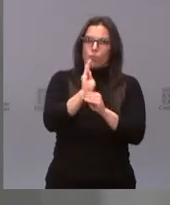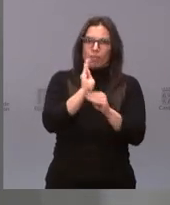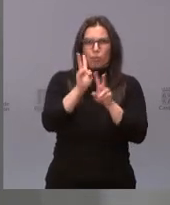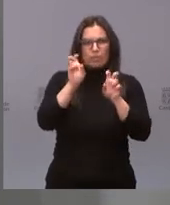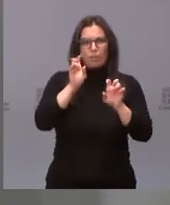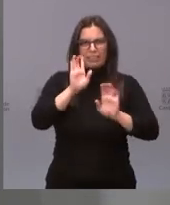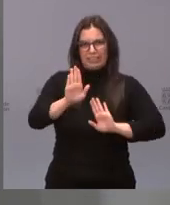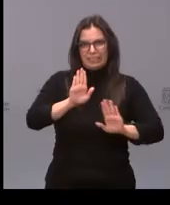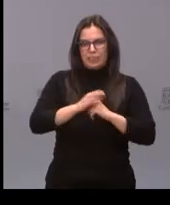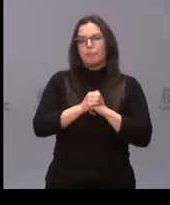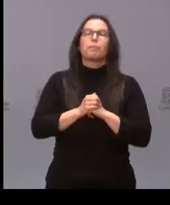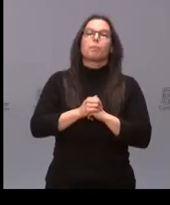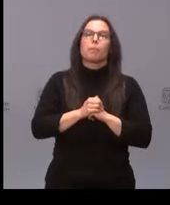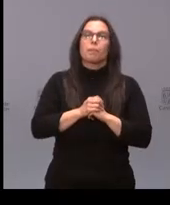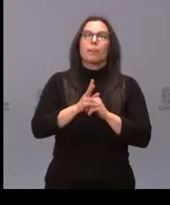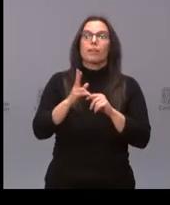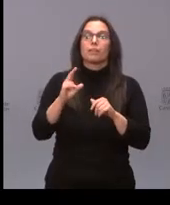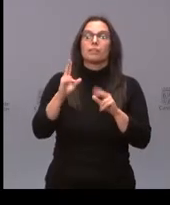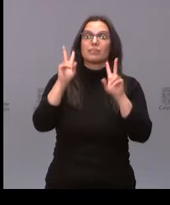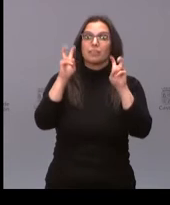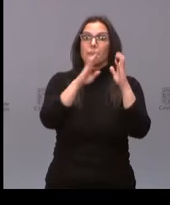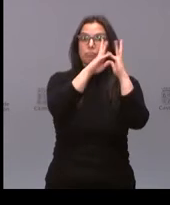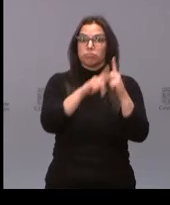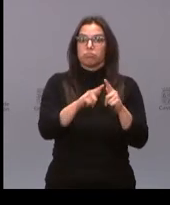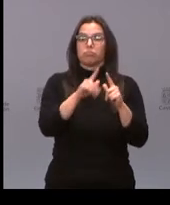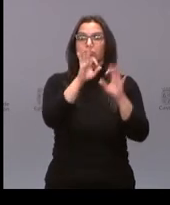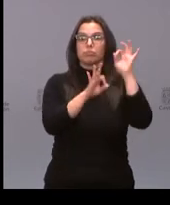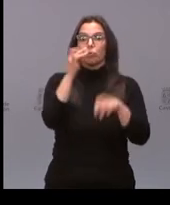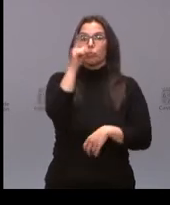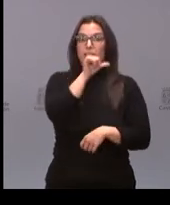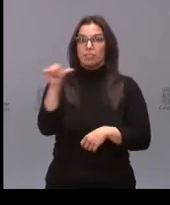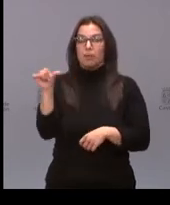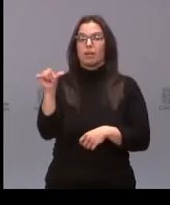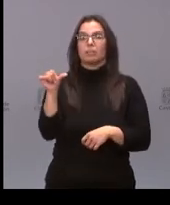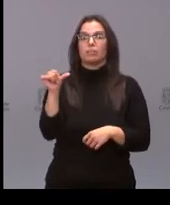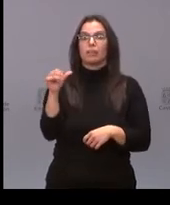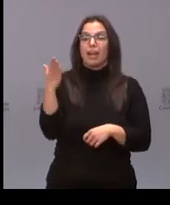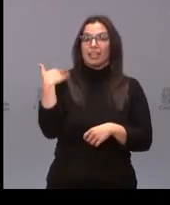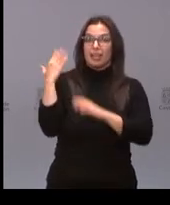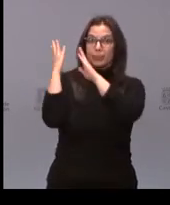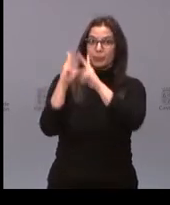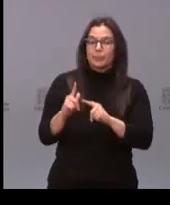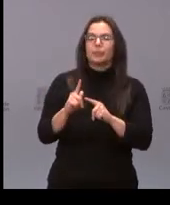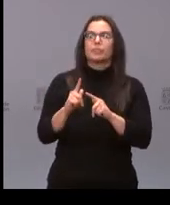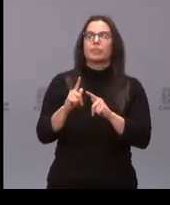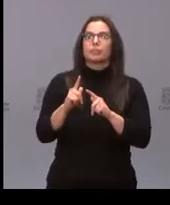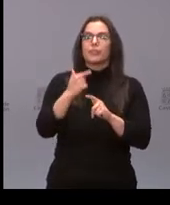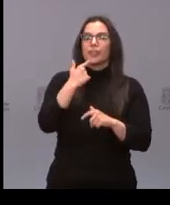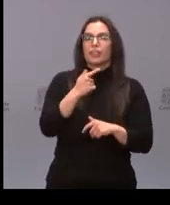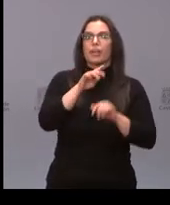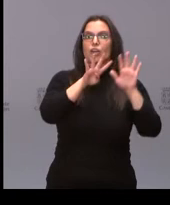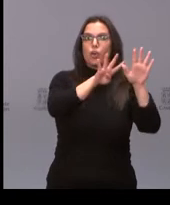tema. En relación a la incidencia semanal, la semana epidemiológica que finalizaba ayer arroja una tasa de